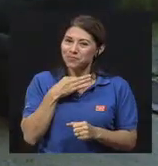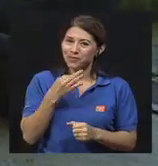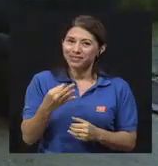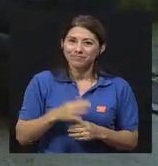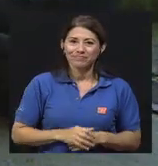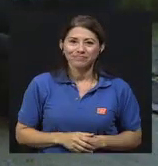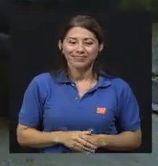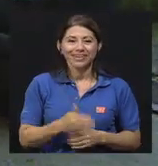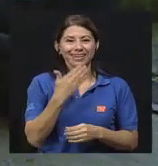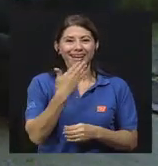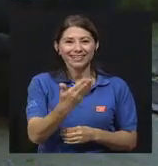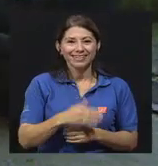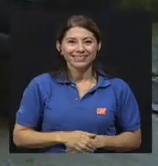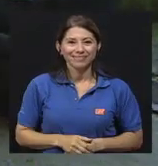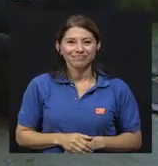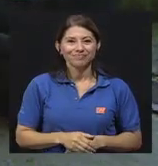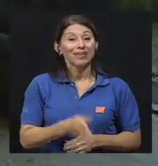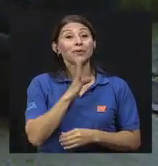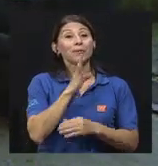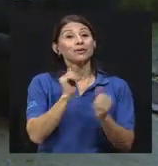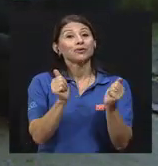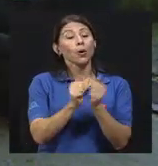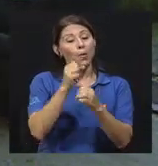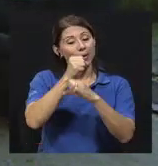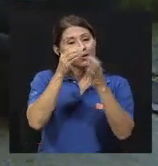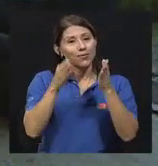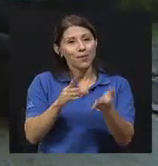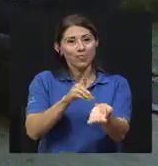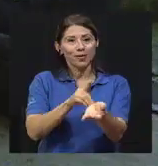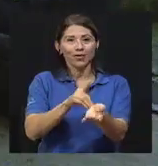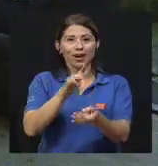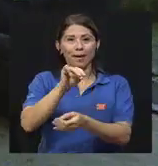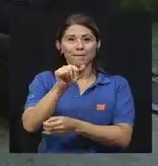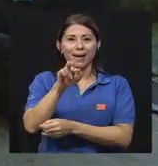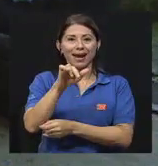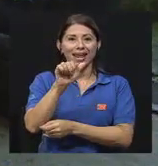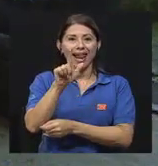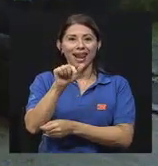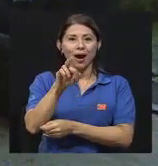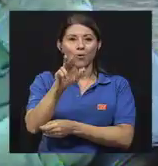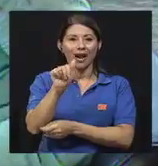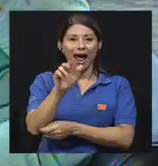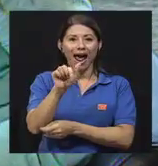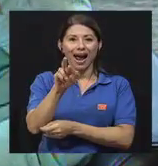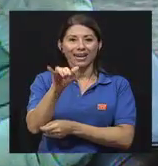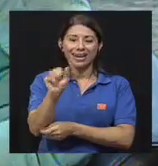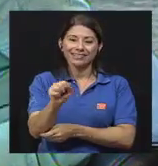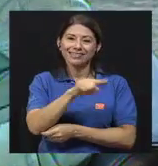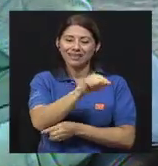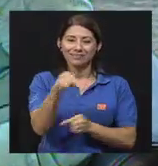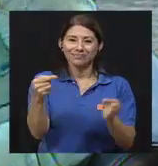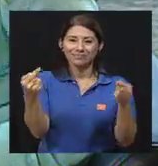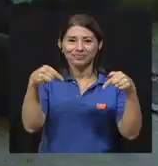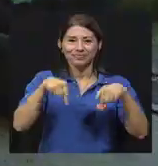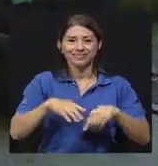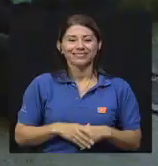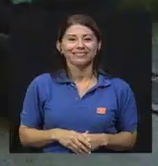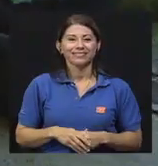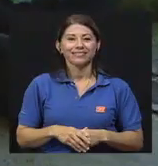con muchísimo gusto. Gracias. Gracias. Estuvimos conversando con la microbióloga, la doctora María Laura Arias, que muy gentilmente nos ha acompañado.